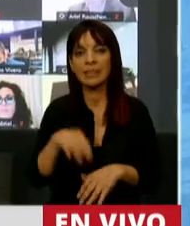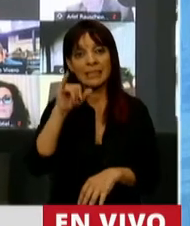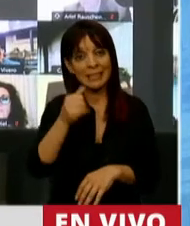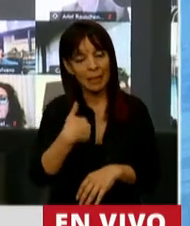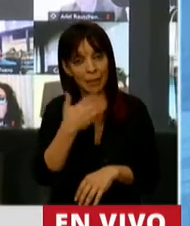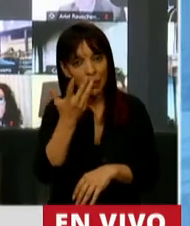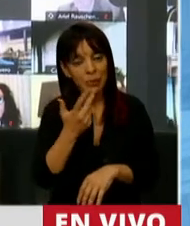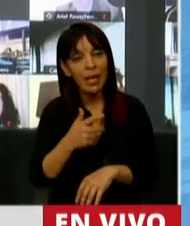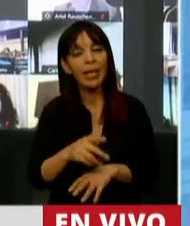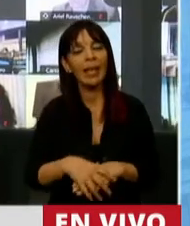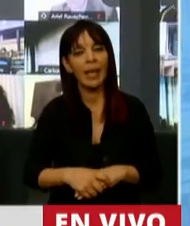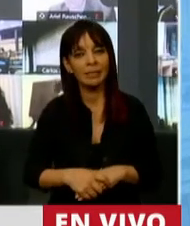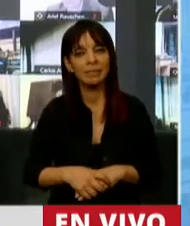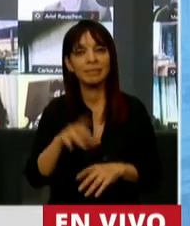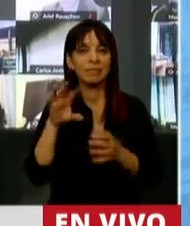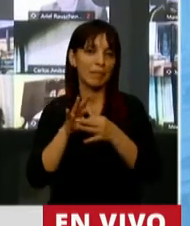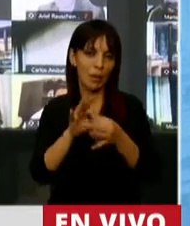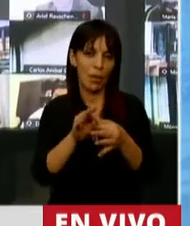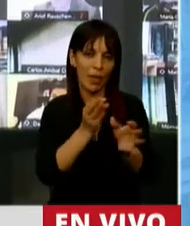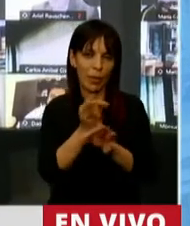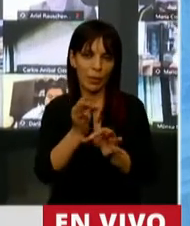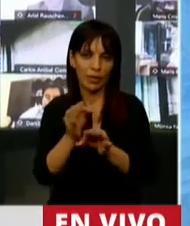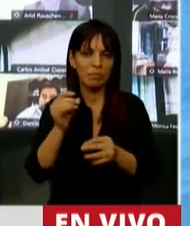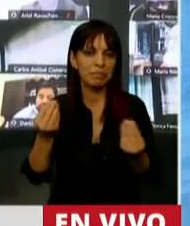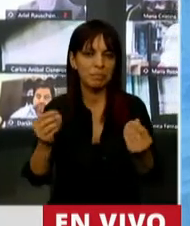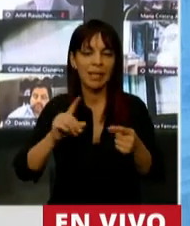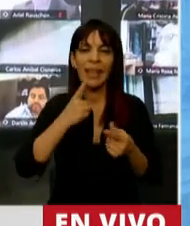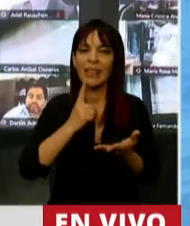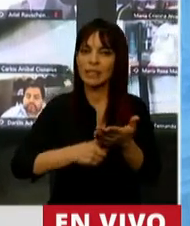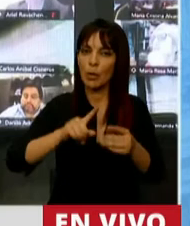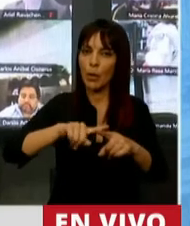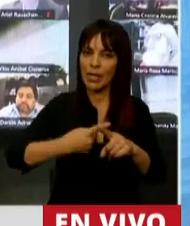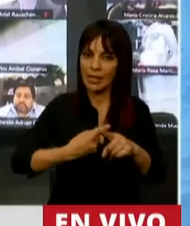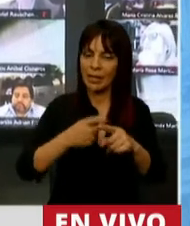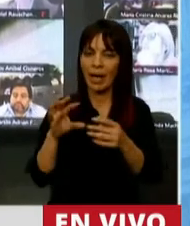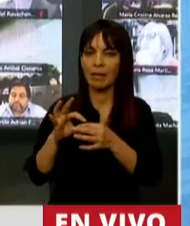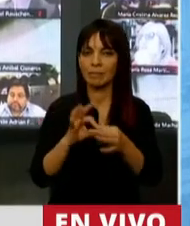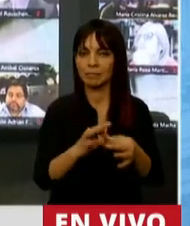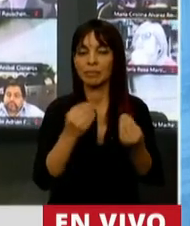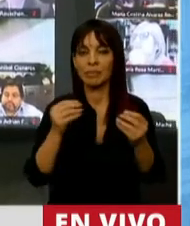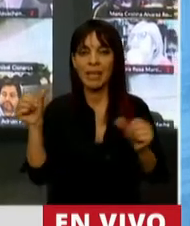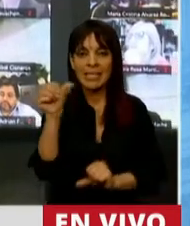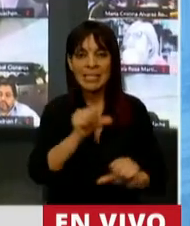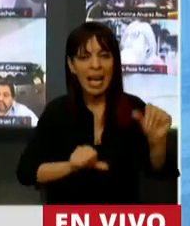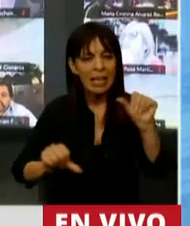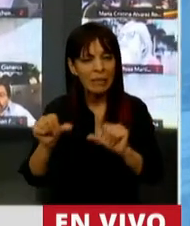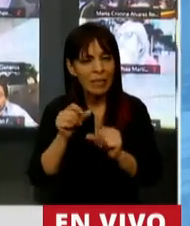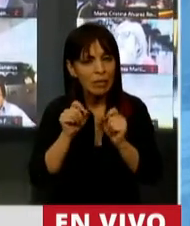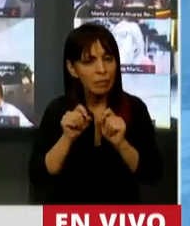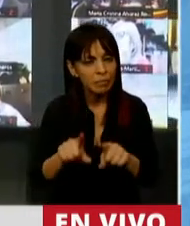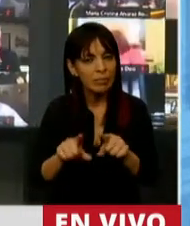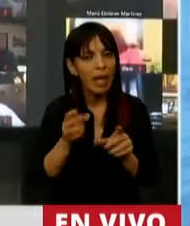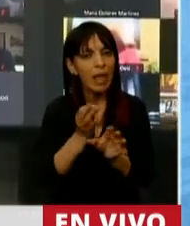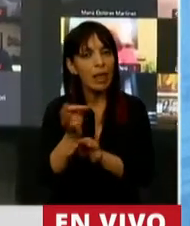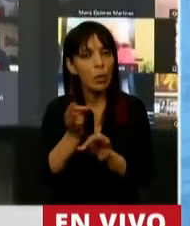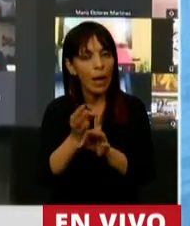mencionar hablando de educación son las decisiones políticas que tienen que ver con lo que se sacrifica en educación. Y